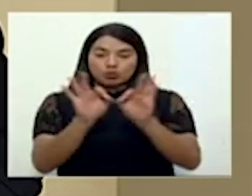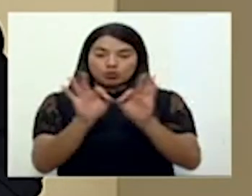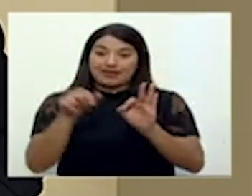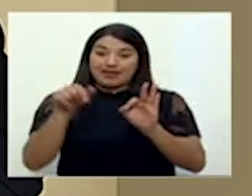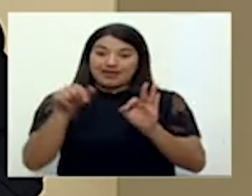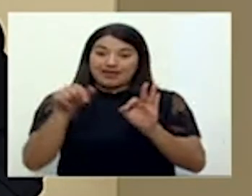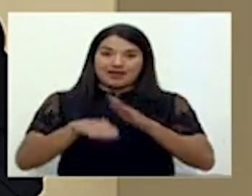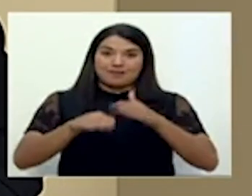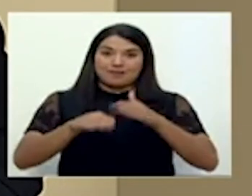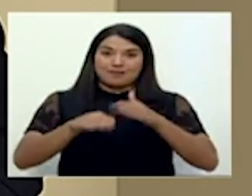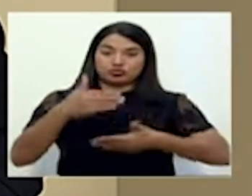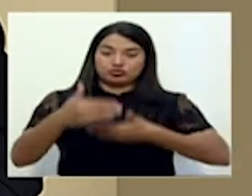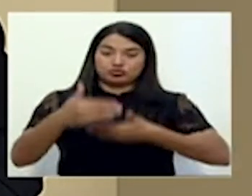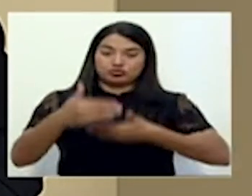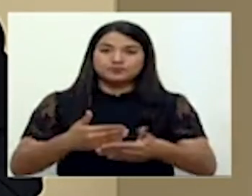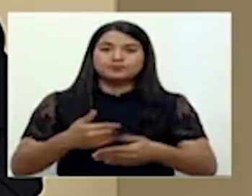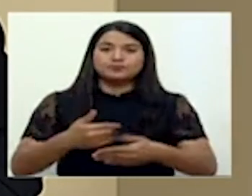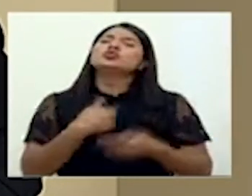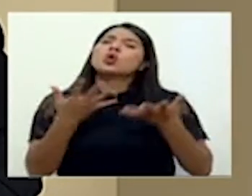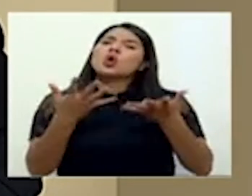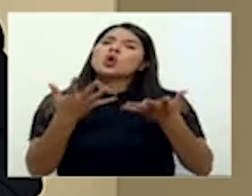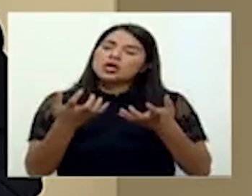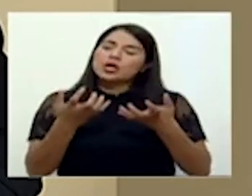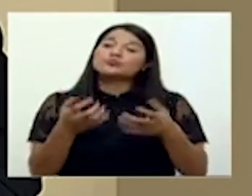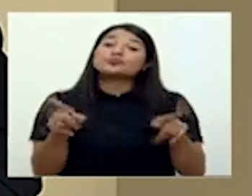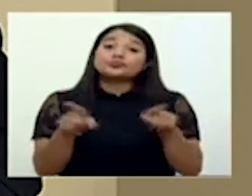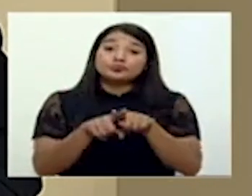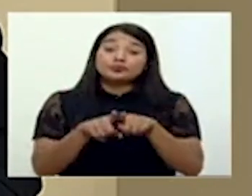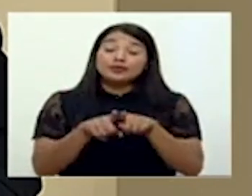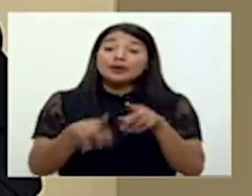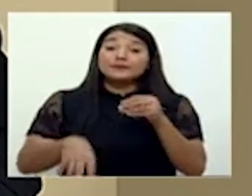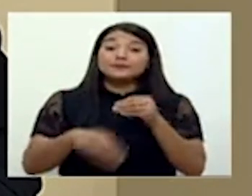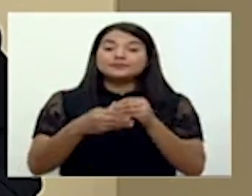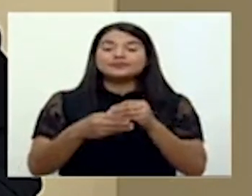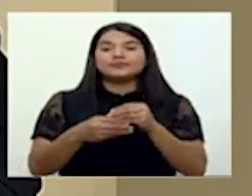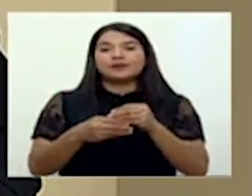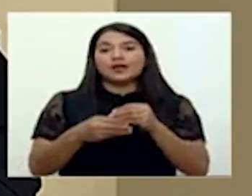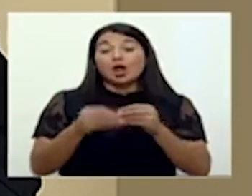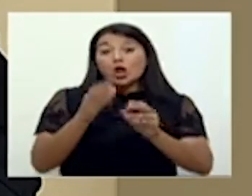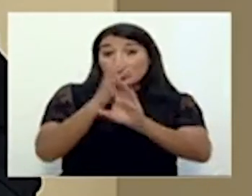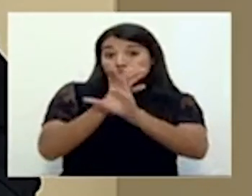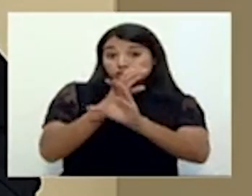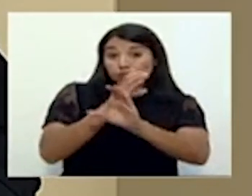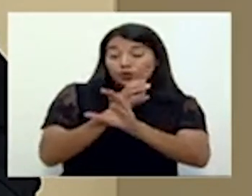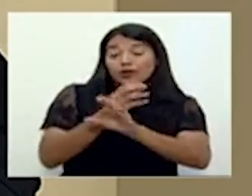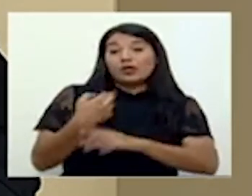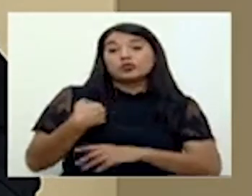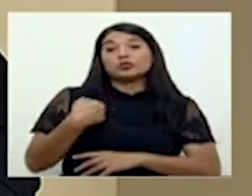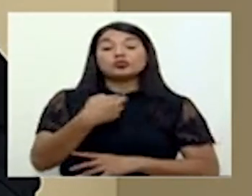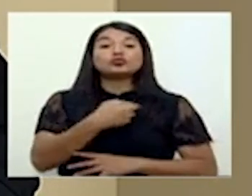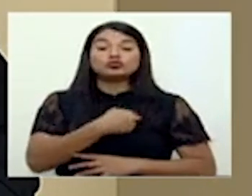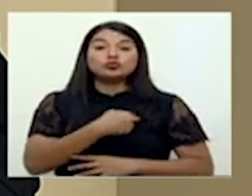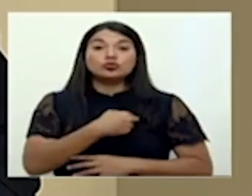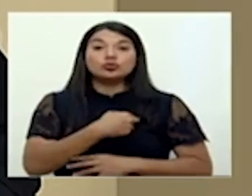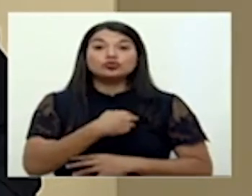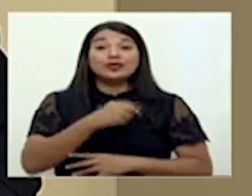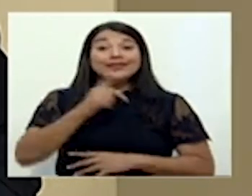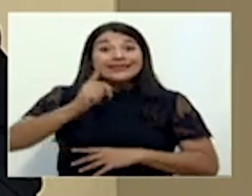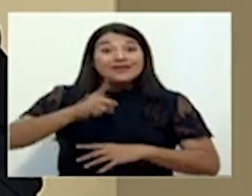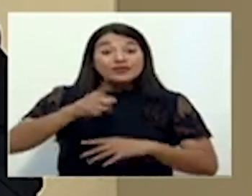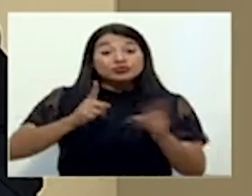proceso. Aquí quiero mencionar también que las medidas que se tendrían que tomar en una alerta roja